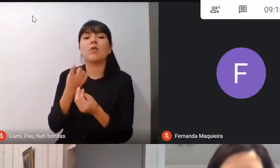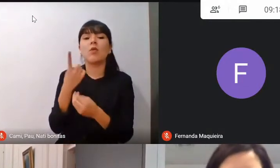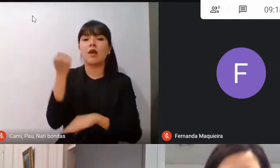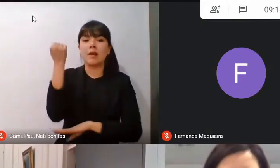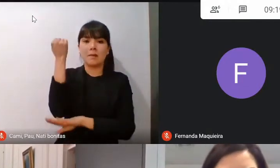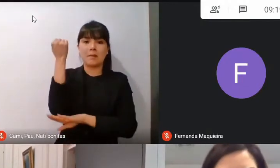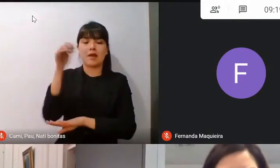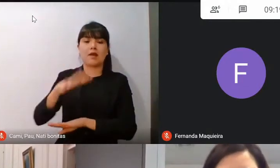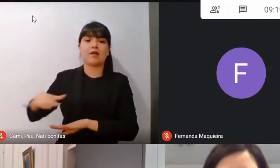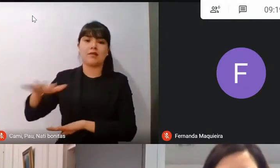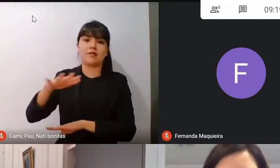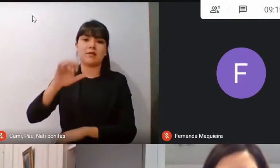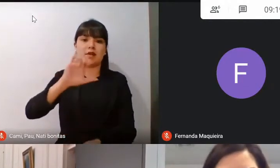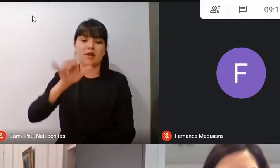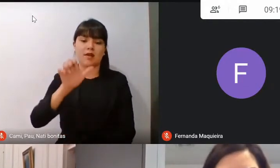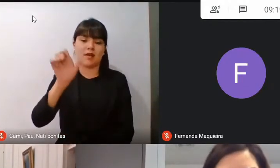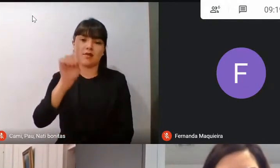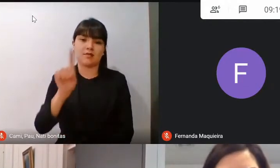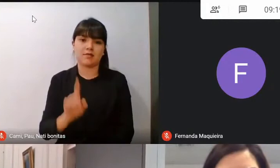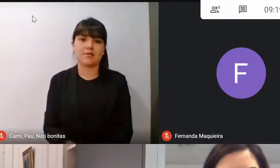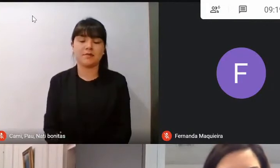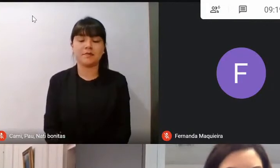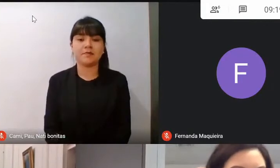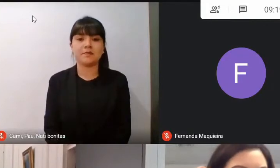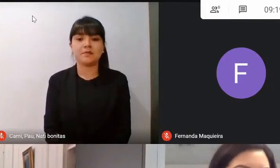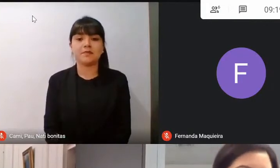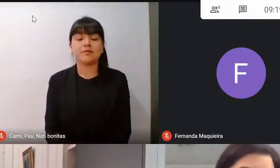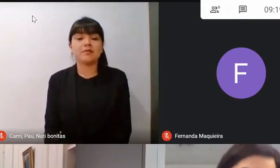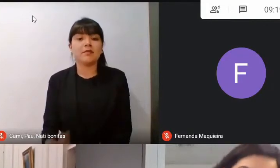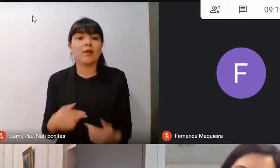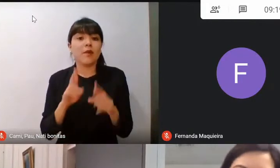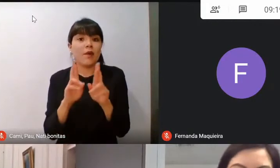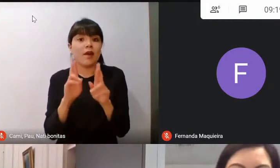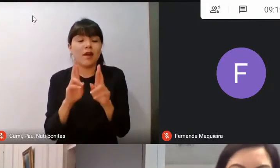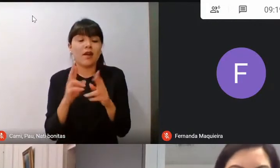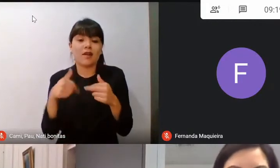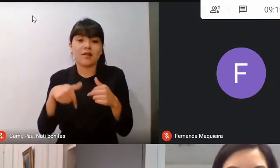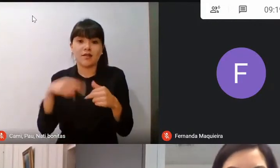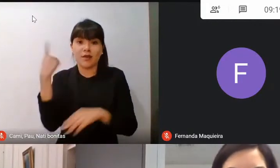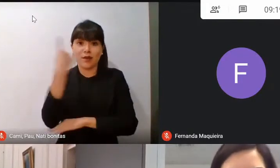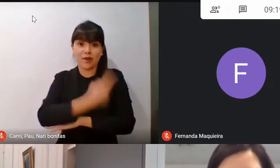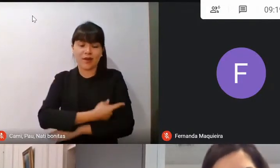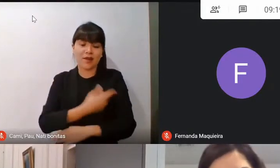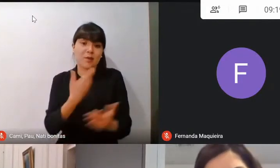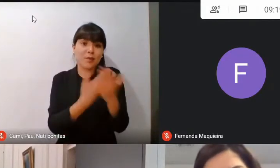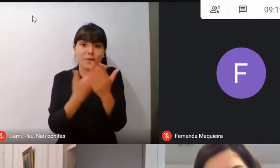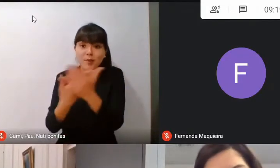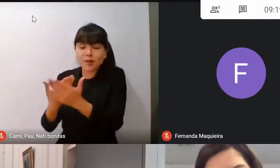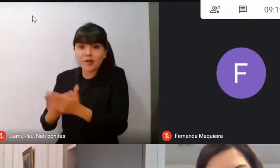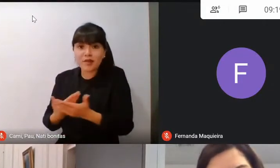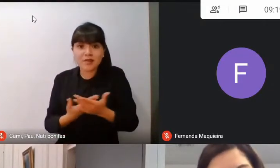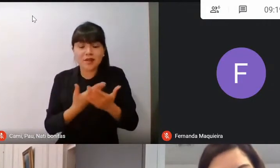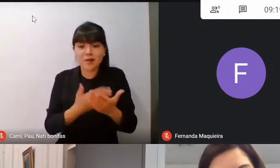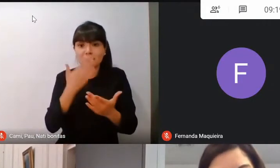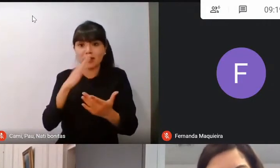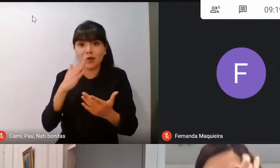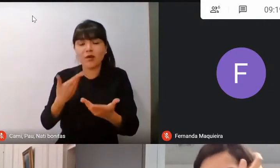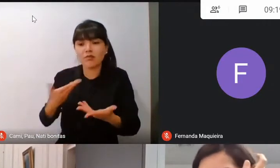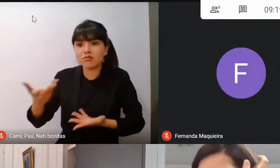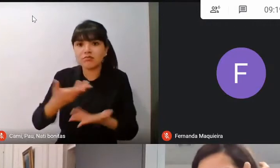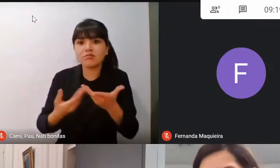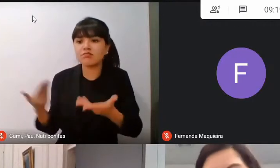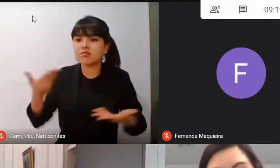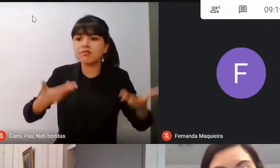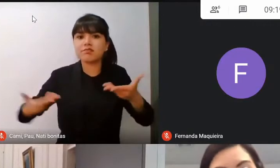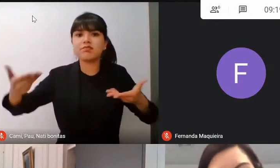y eje. esperamos entonces que esta jornada sea muy provechosa y productiva para el desarrollo educativo de nuestra comuna